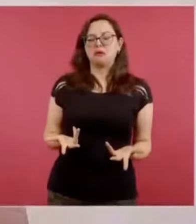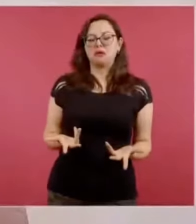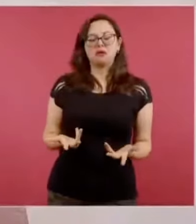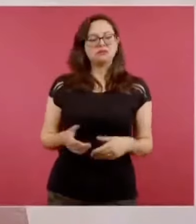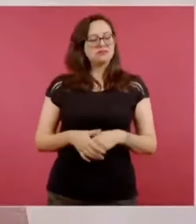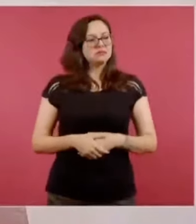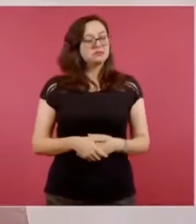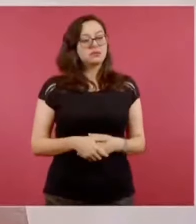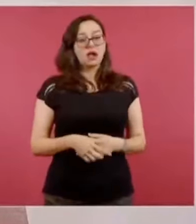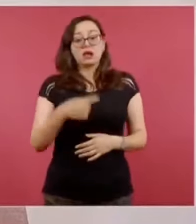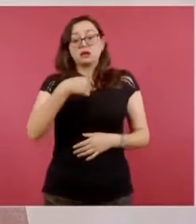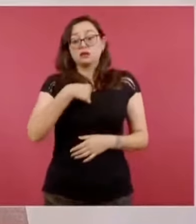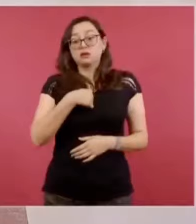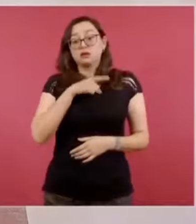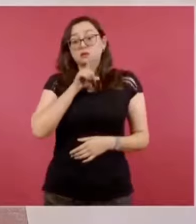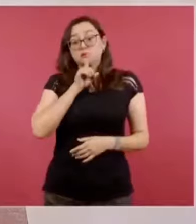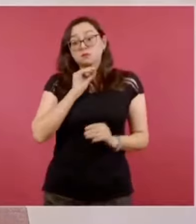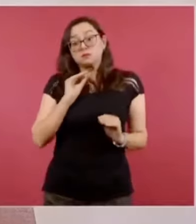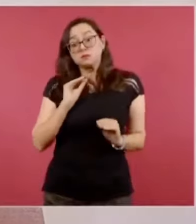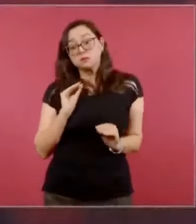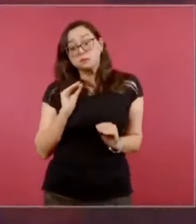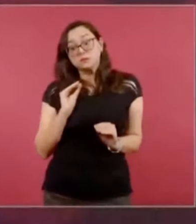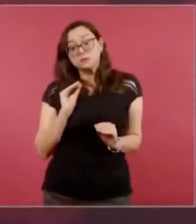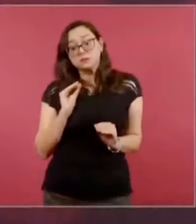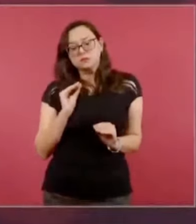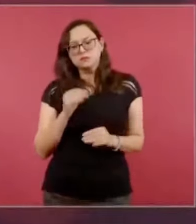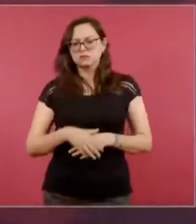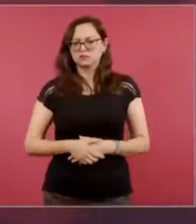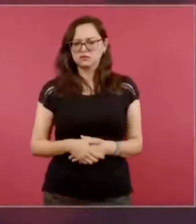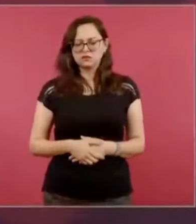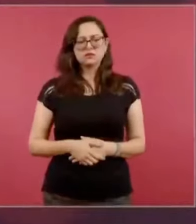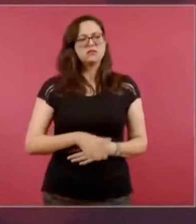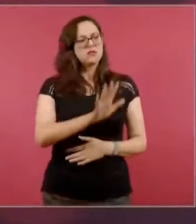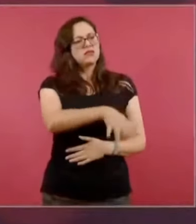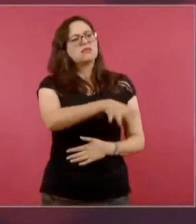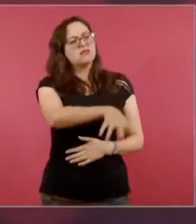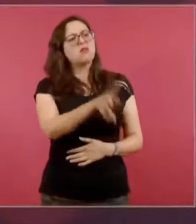¿Cómo voy a quedar callado? Además, ¿dónde están las pruebas?